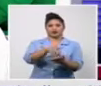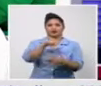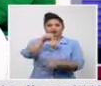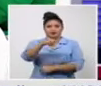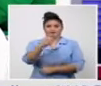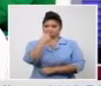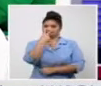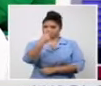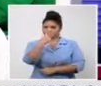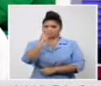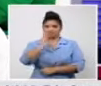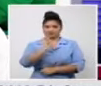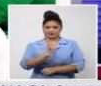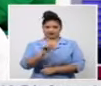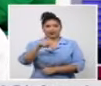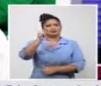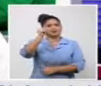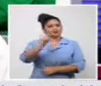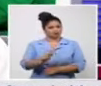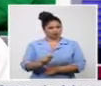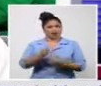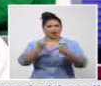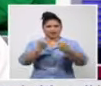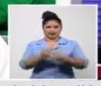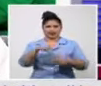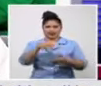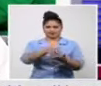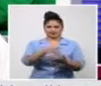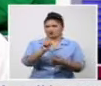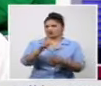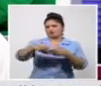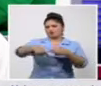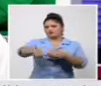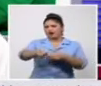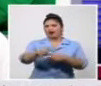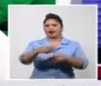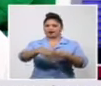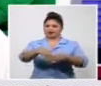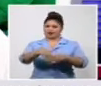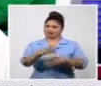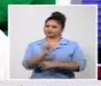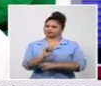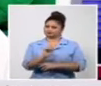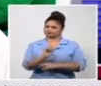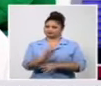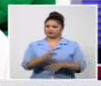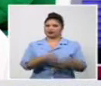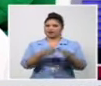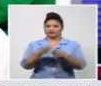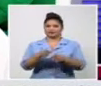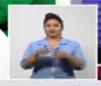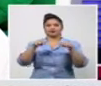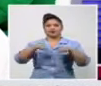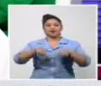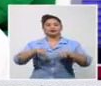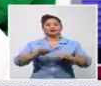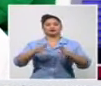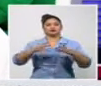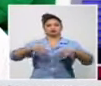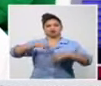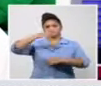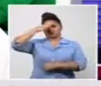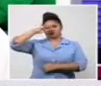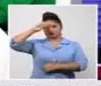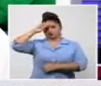mantiene la restricción de toda su actividad esta es la situación de Cuba Gisela todas las personas que escuchan